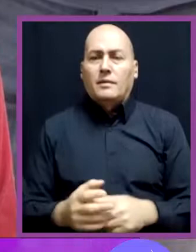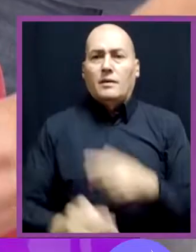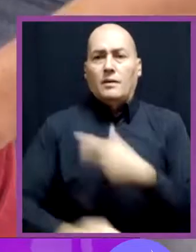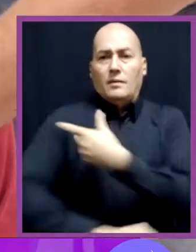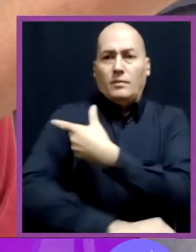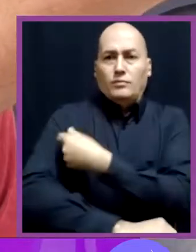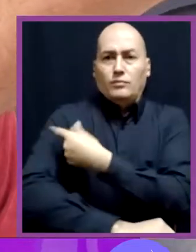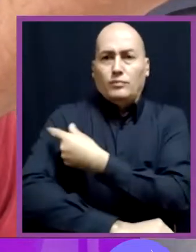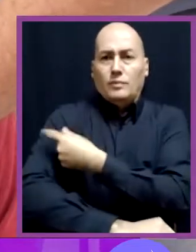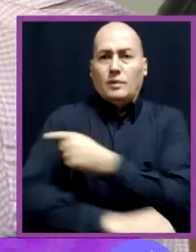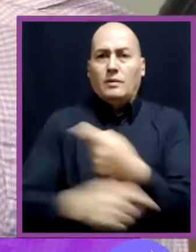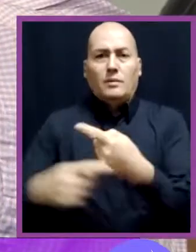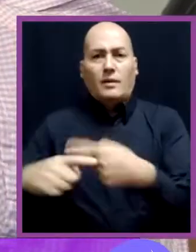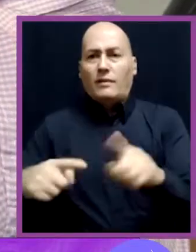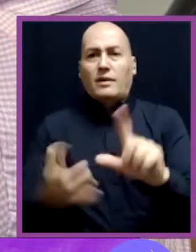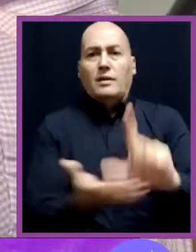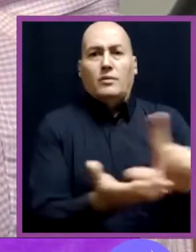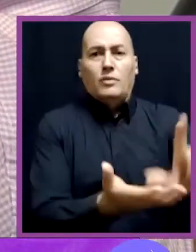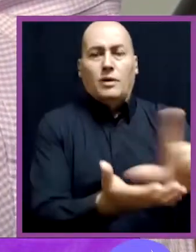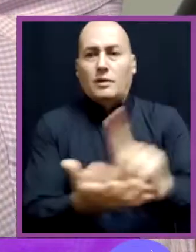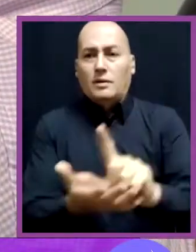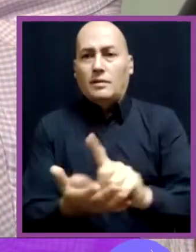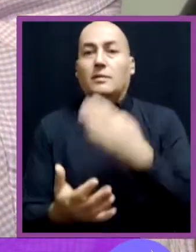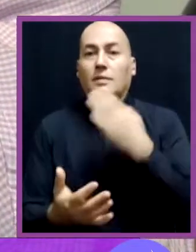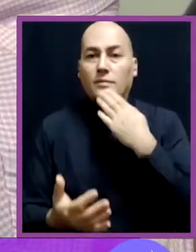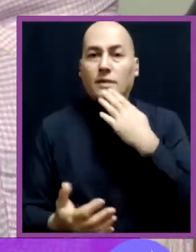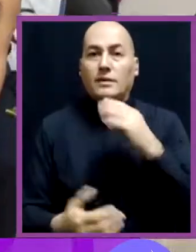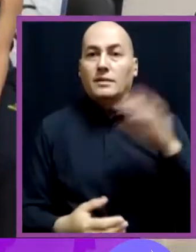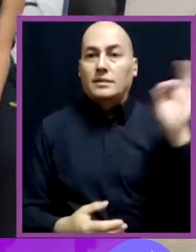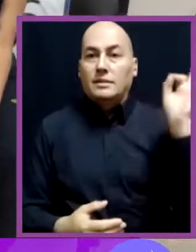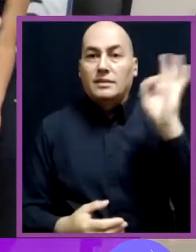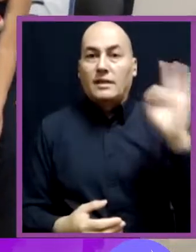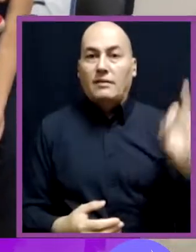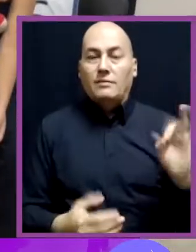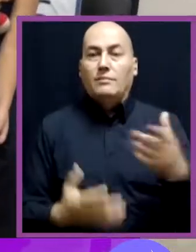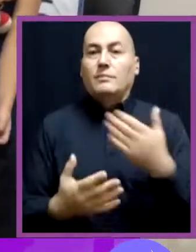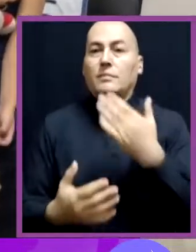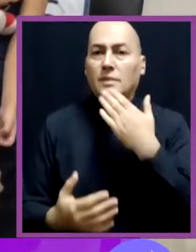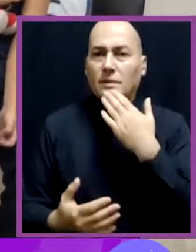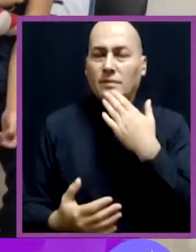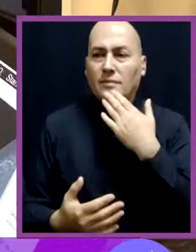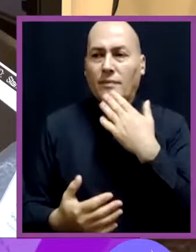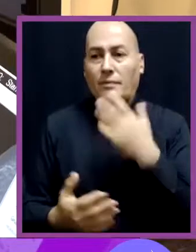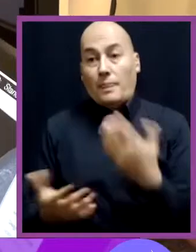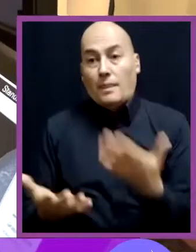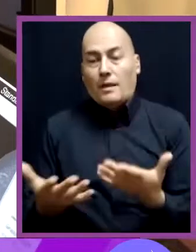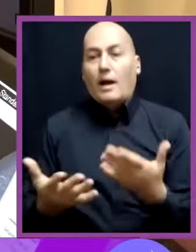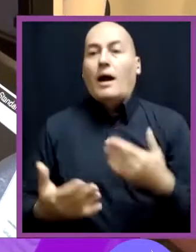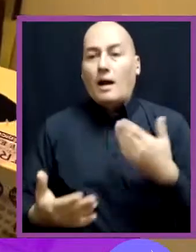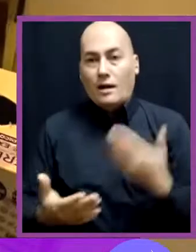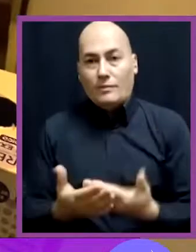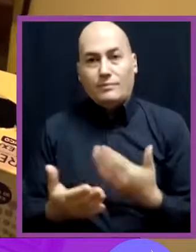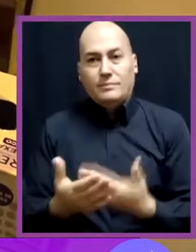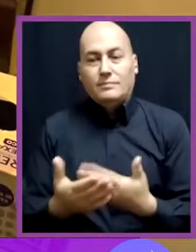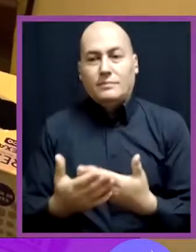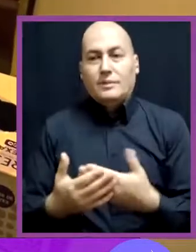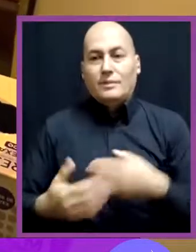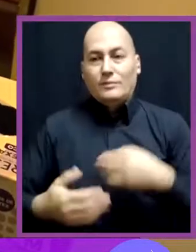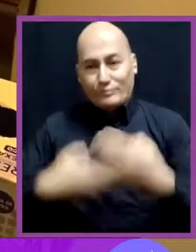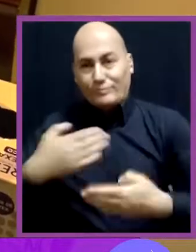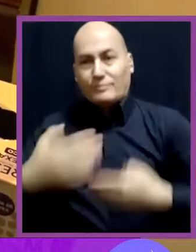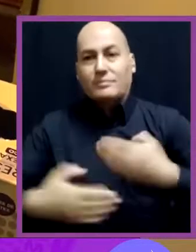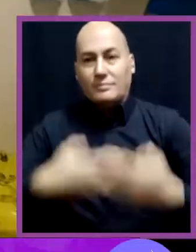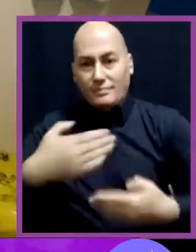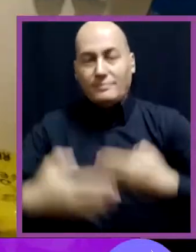y nuevos puntos de vacunación, incluyendo los sábados, son parte de los avances logrados en este periodo. Pese a la adversidad, seguiremos